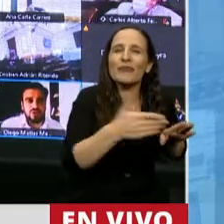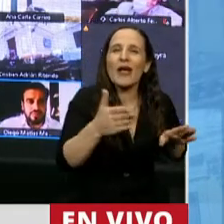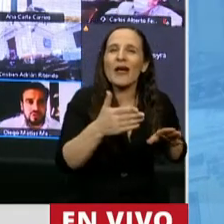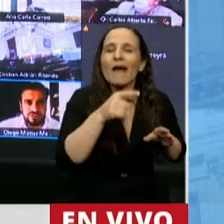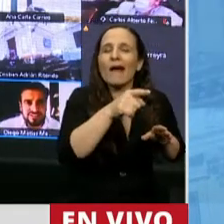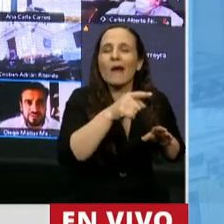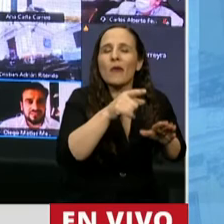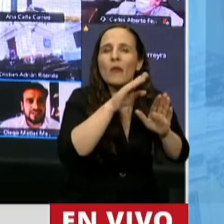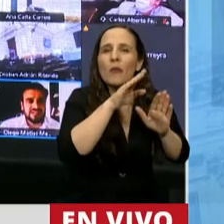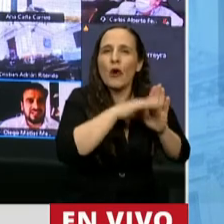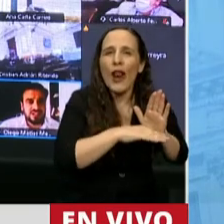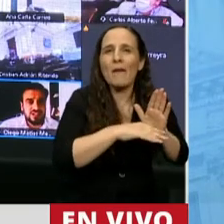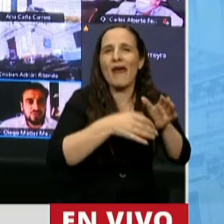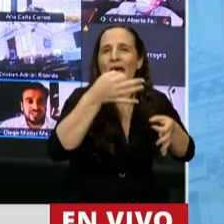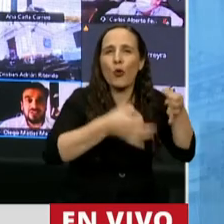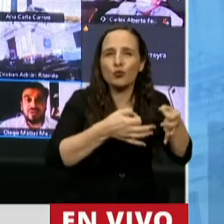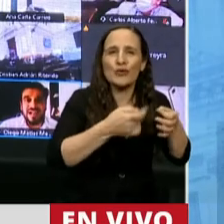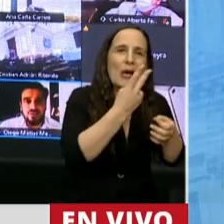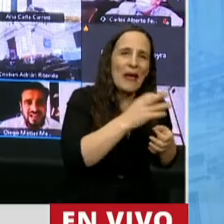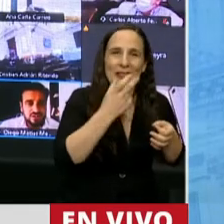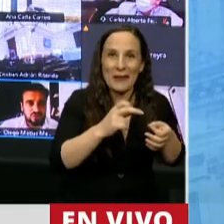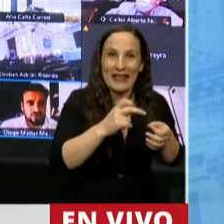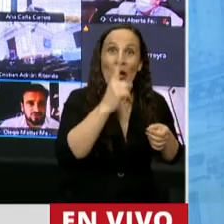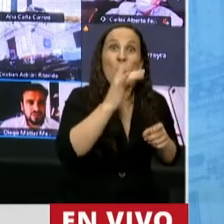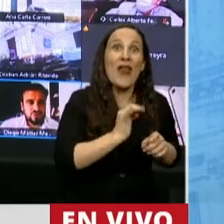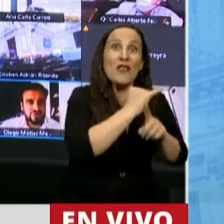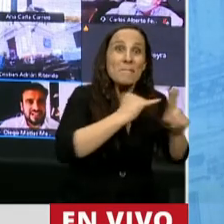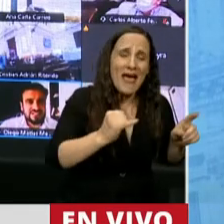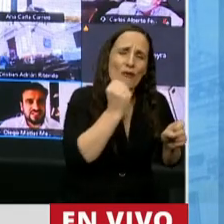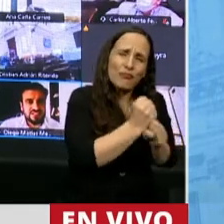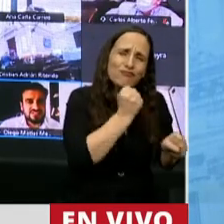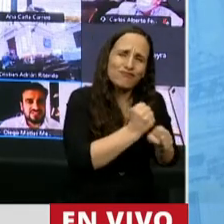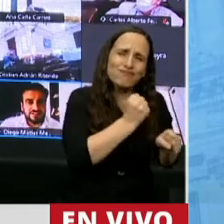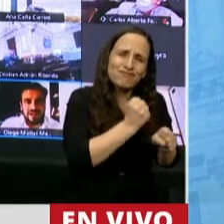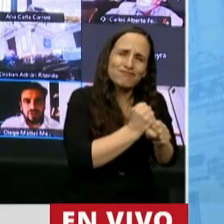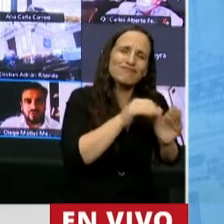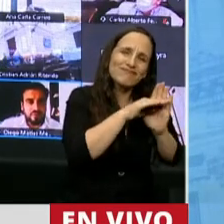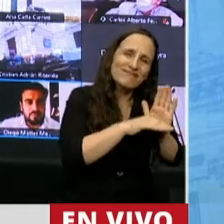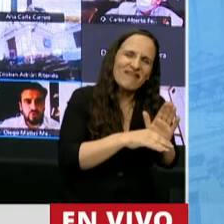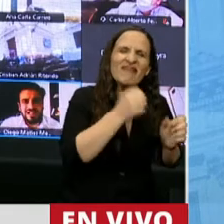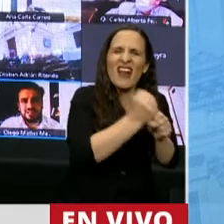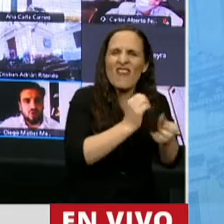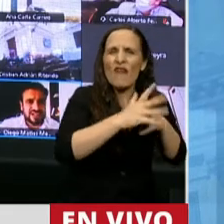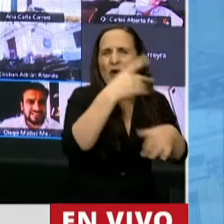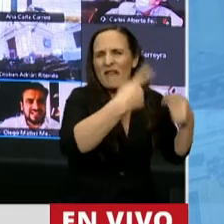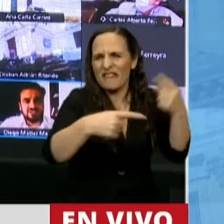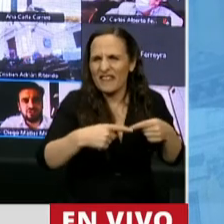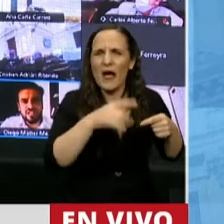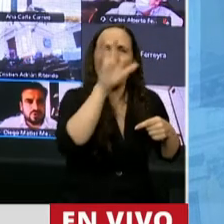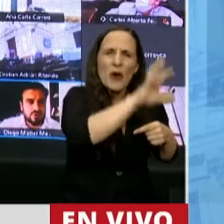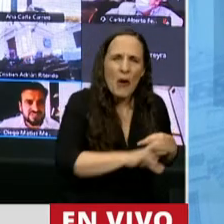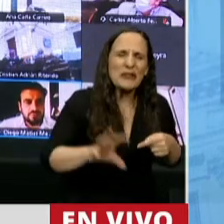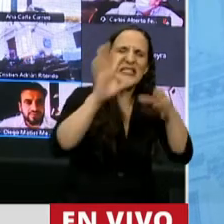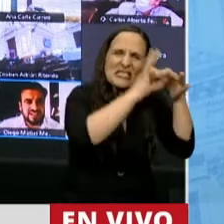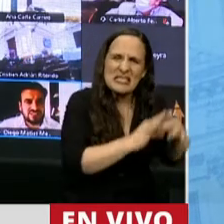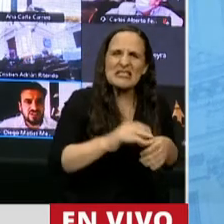justicia 2020 durante un año y medio, donde allí se trabajó de forma plural, democrática, en todas las provincias del